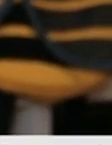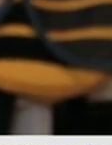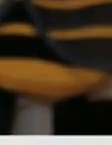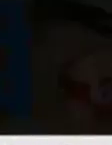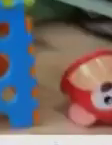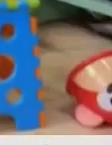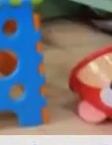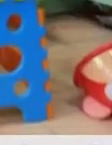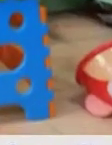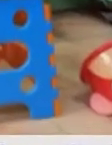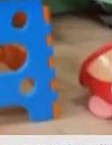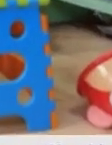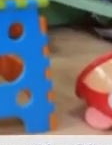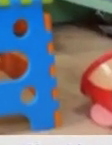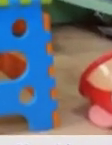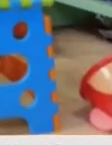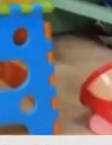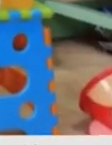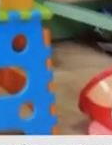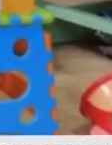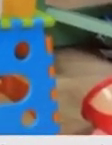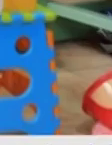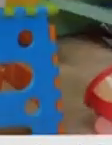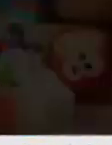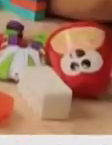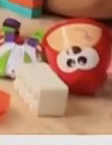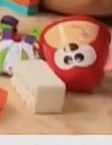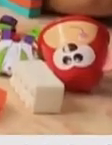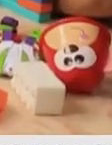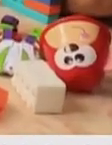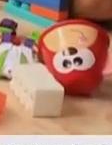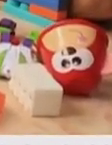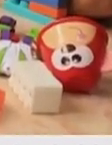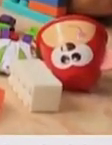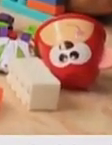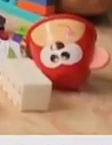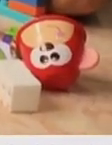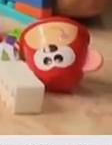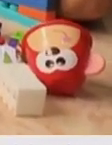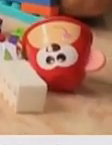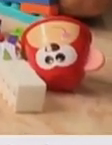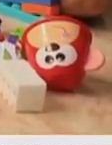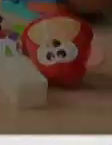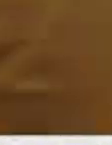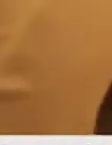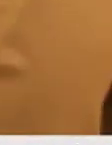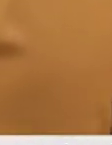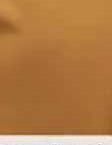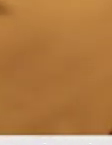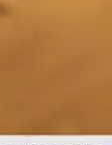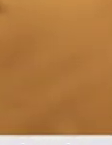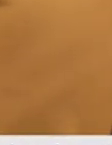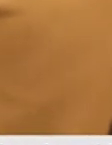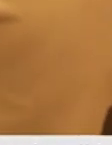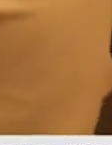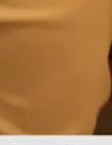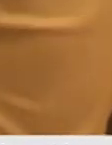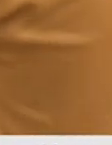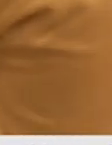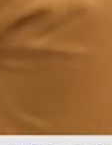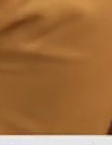ya se quedará sin coronas será un virus nada más